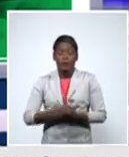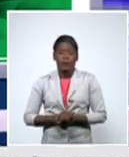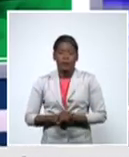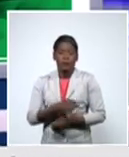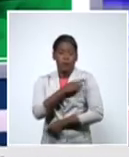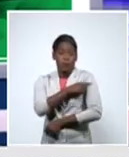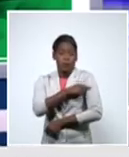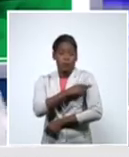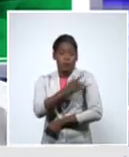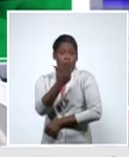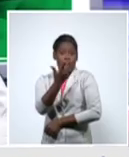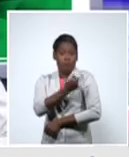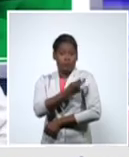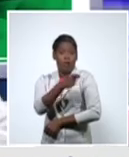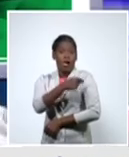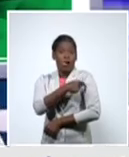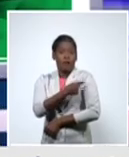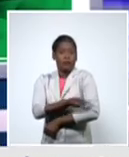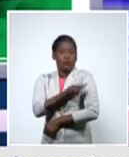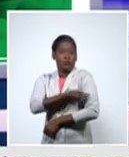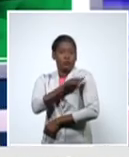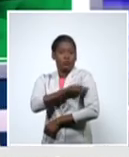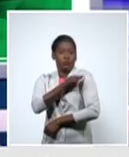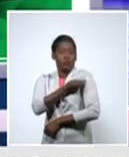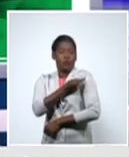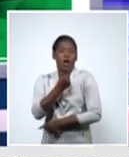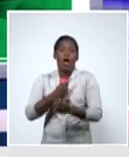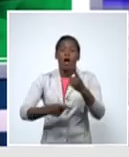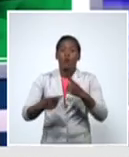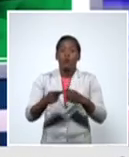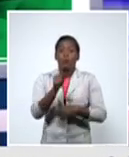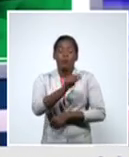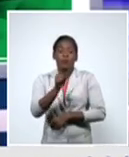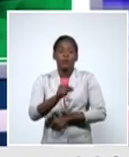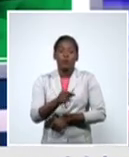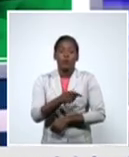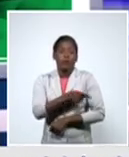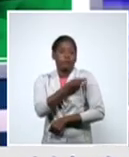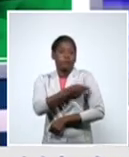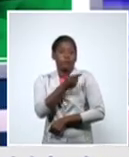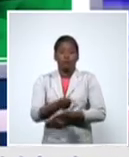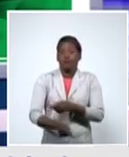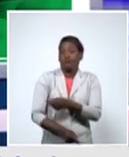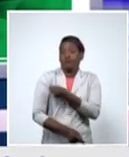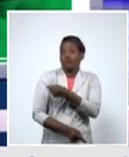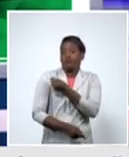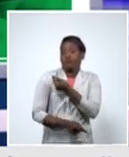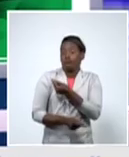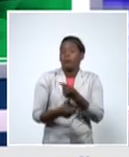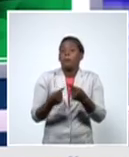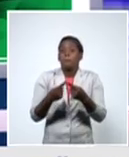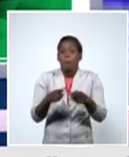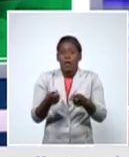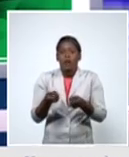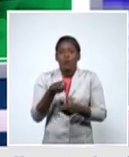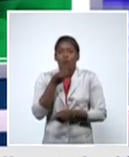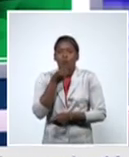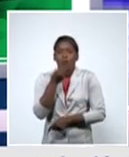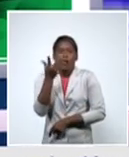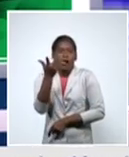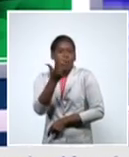personas que tienen tatuajes en los dos brazos completos y no por el hecho de que tú no puedes ver